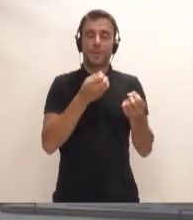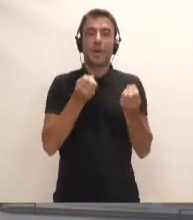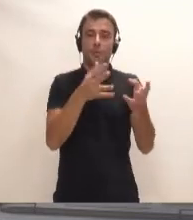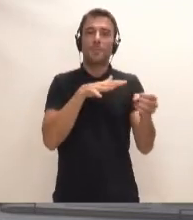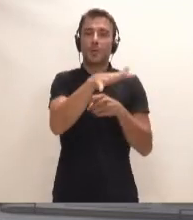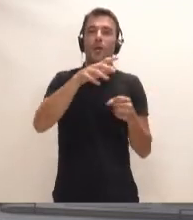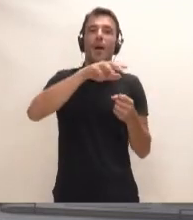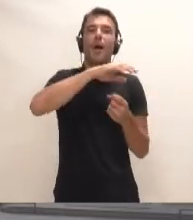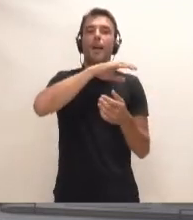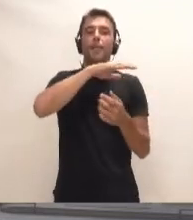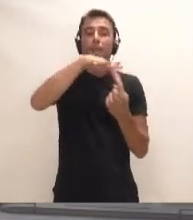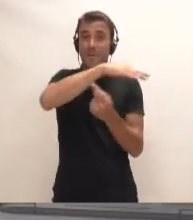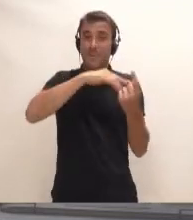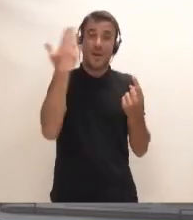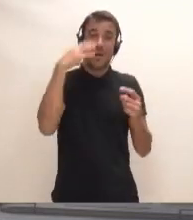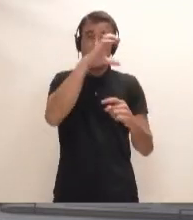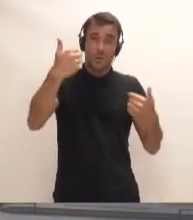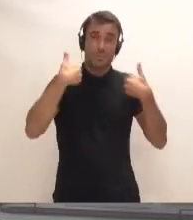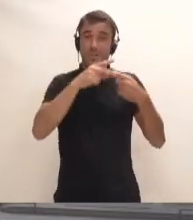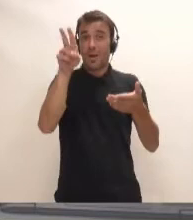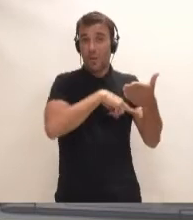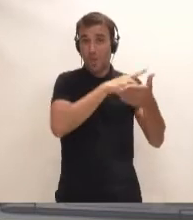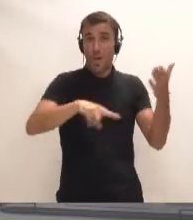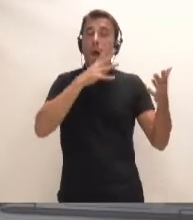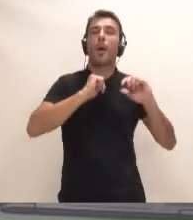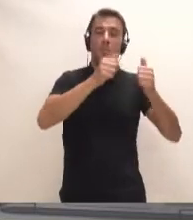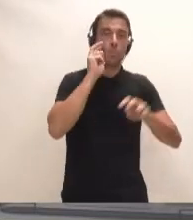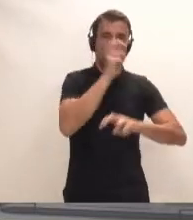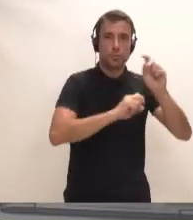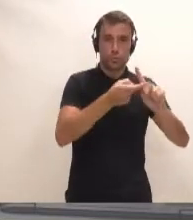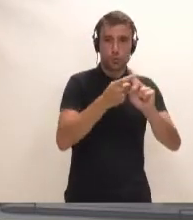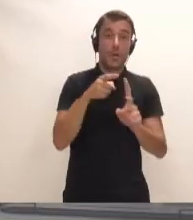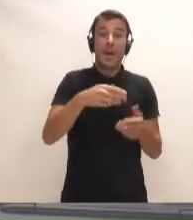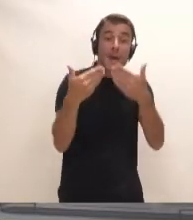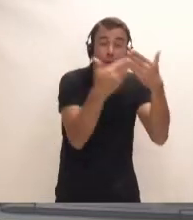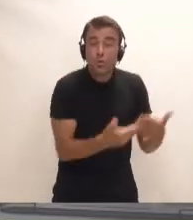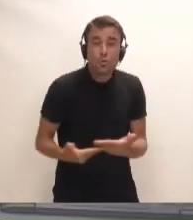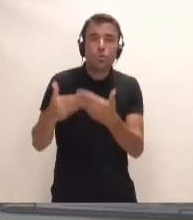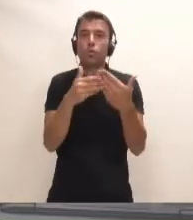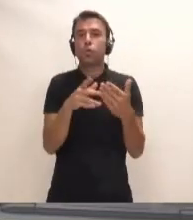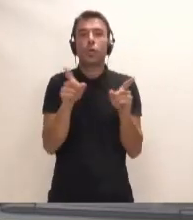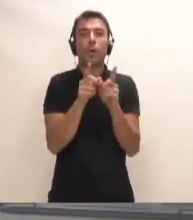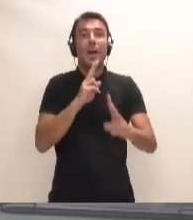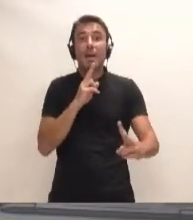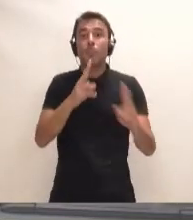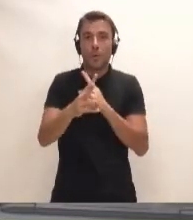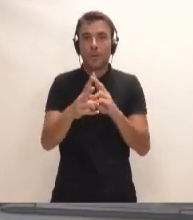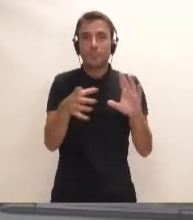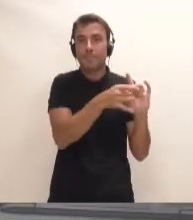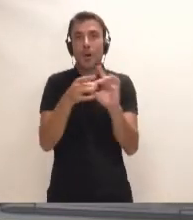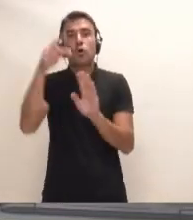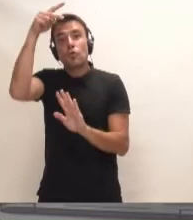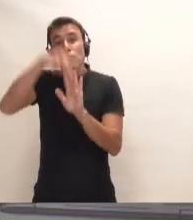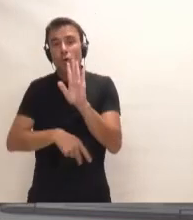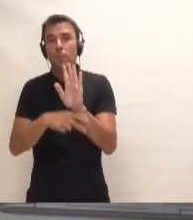2018 bajo el Gobierno de Coalición Canaria. Este estudio da respuesta a una exigencia en la que se basan las normas, directrices y